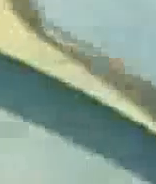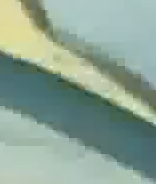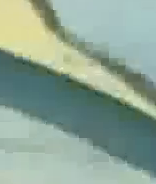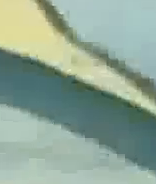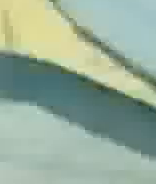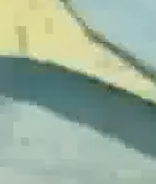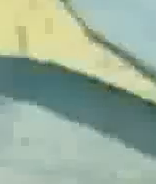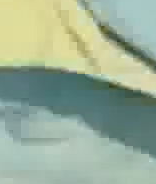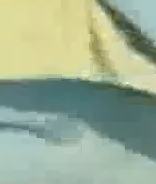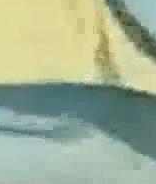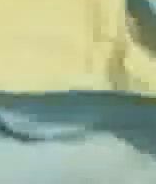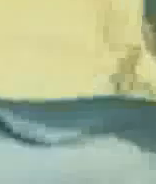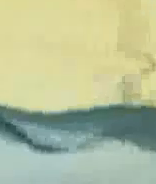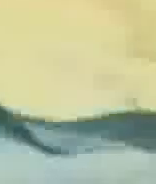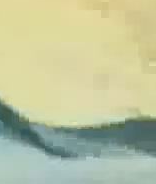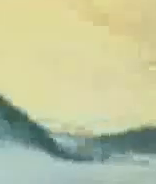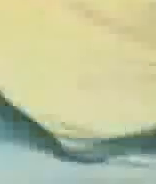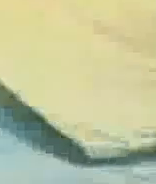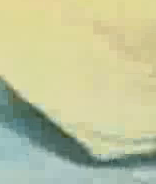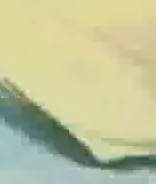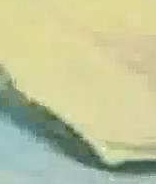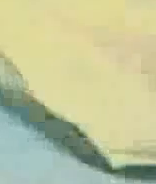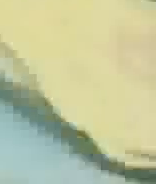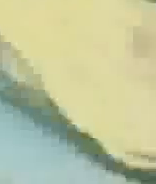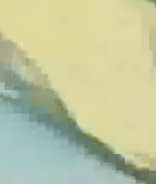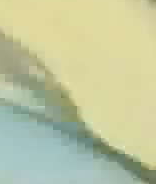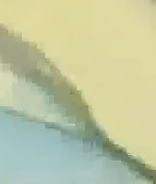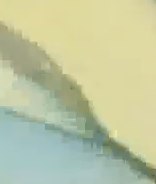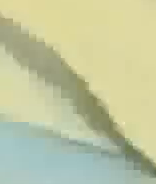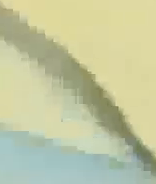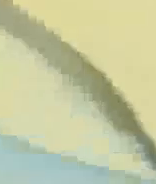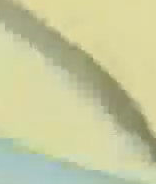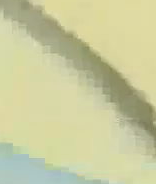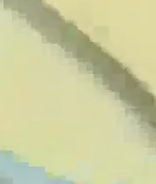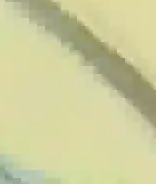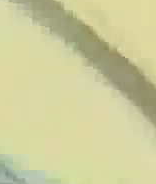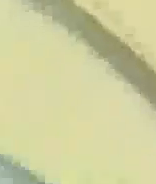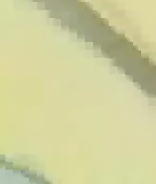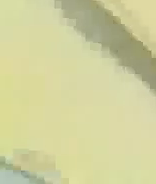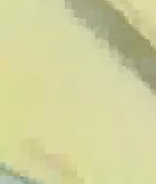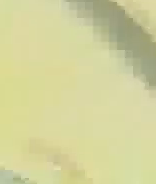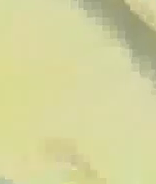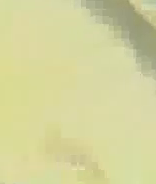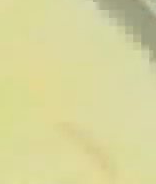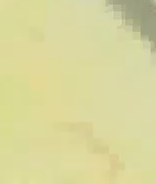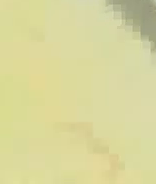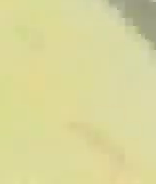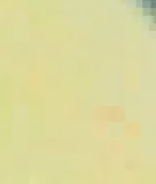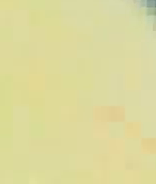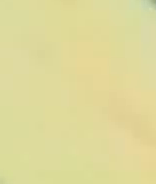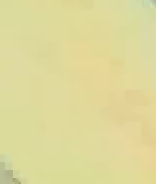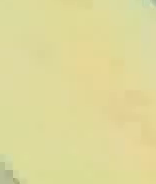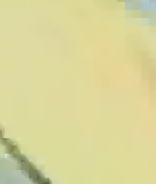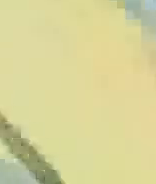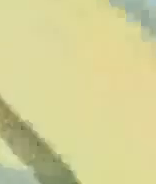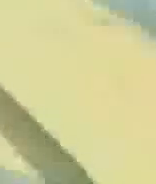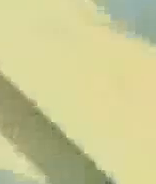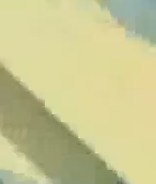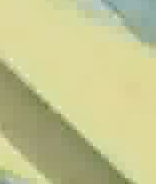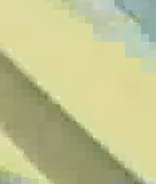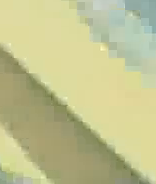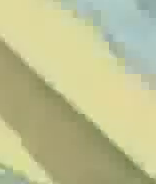lo establecido por el artículo setenta y cinco de la ley veintiséis mil quinientos veintidós de servicios de comunicación audiovisual, transmiten